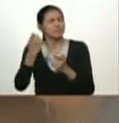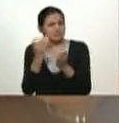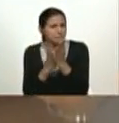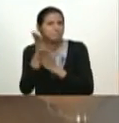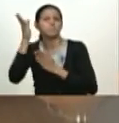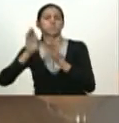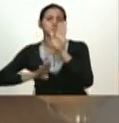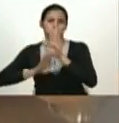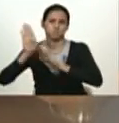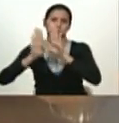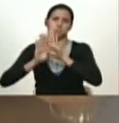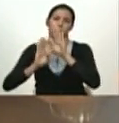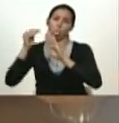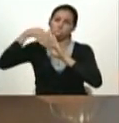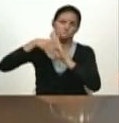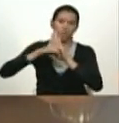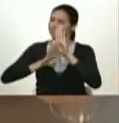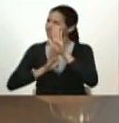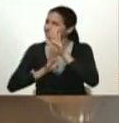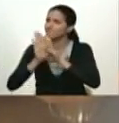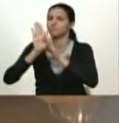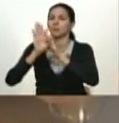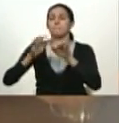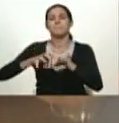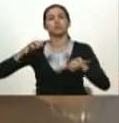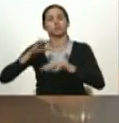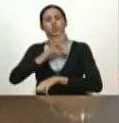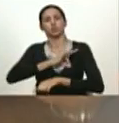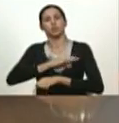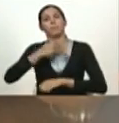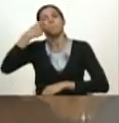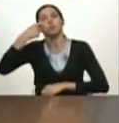política y mayoría social y política